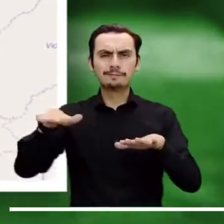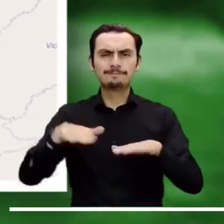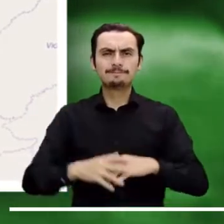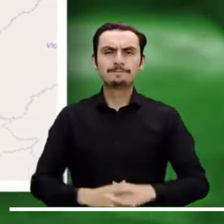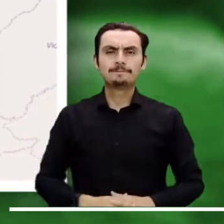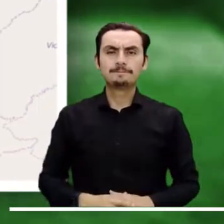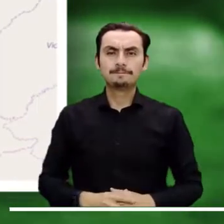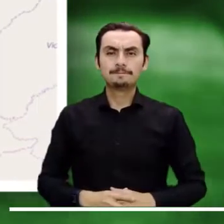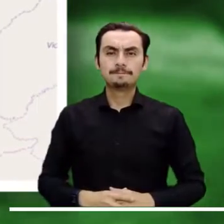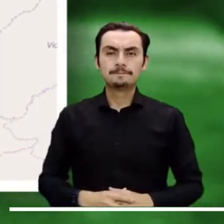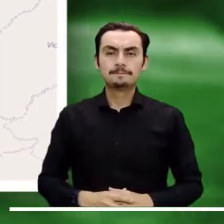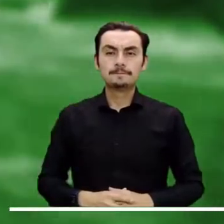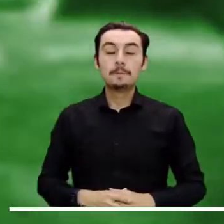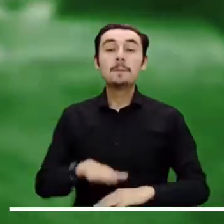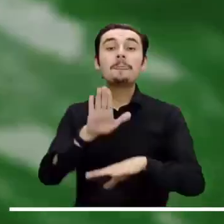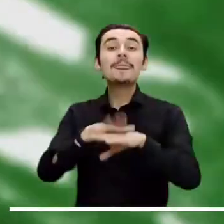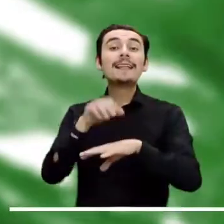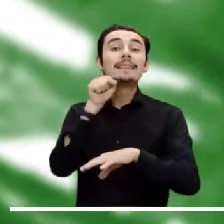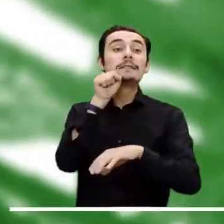Matías en Antioquia.